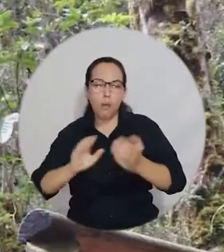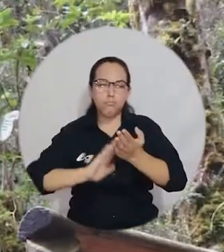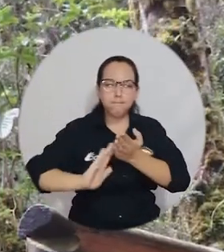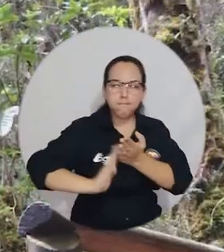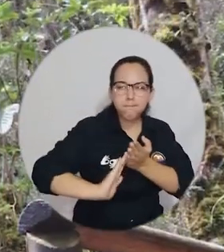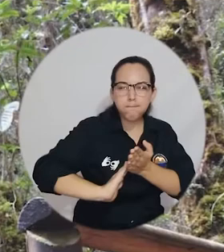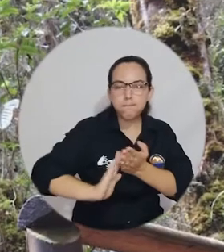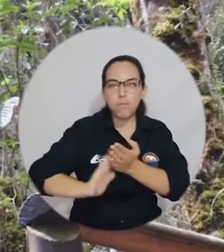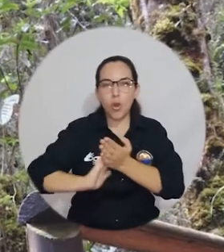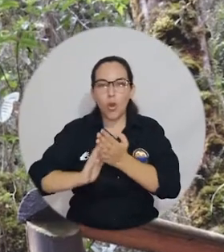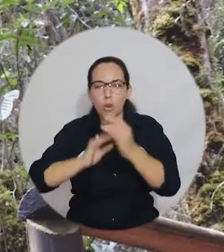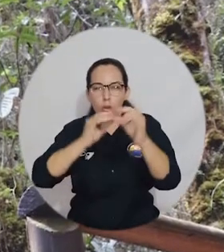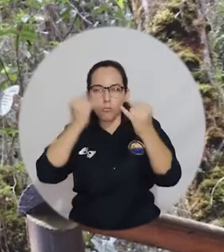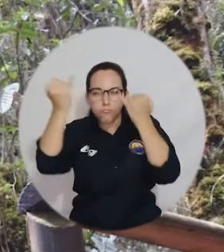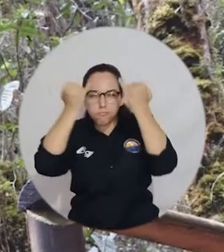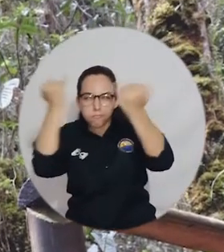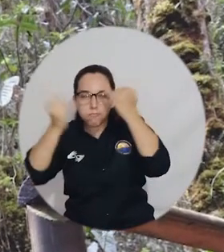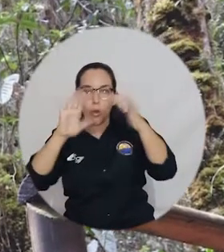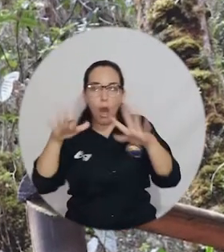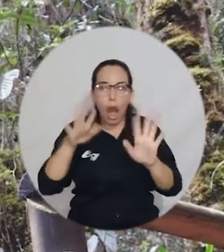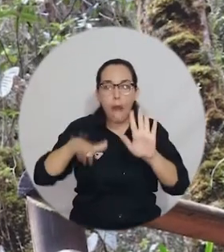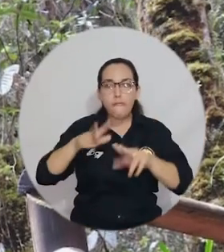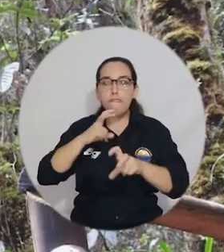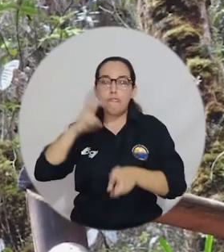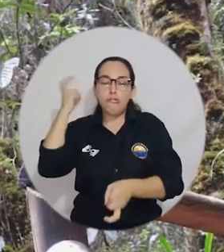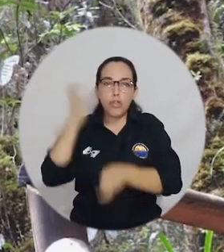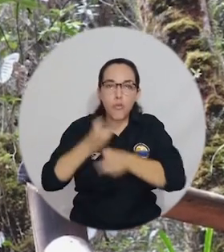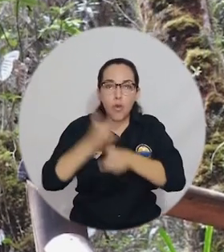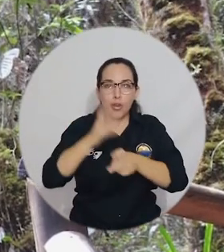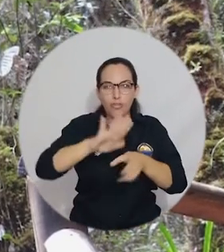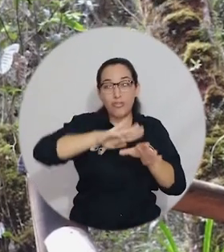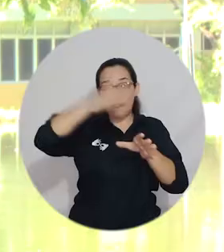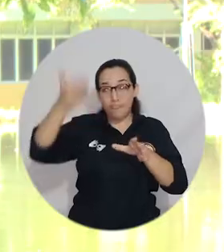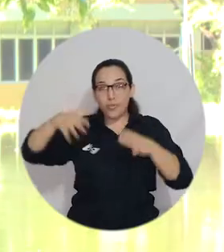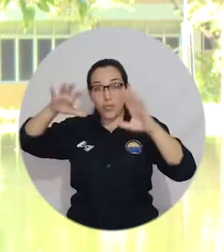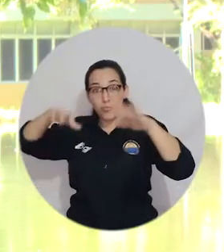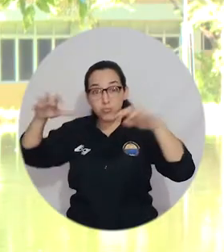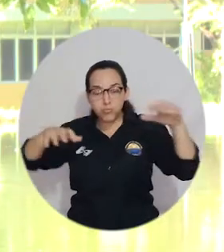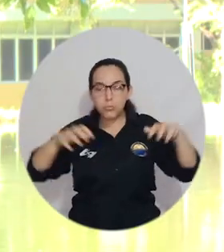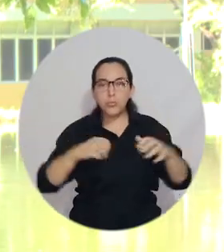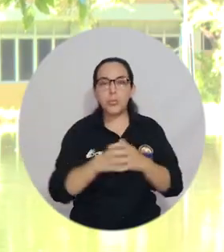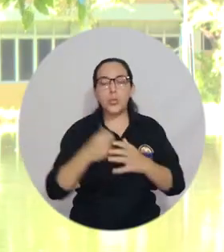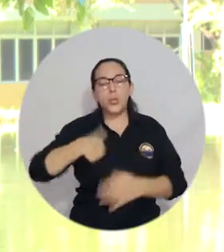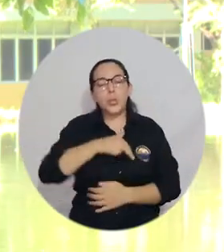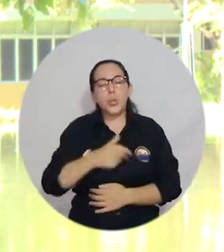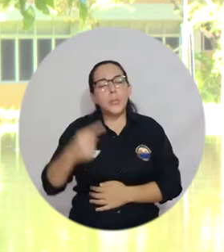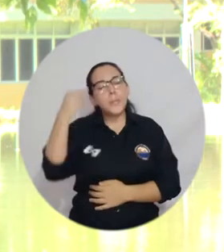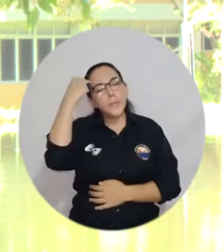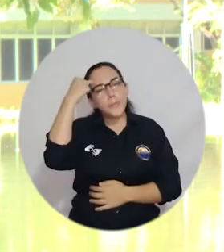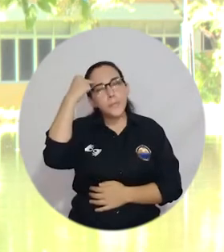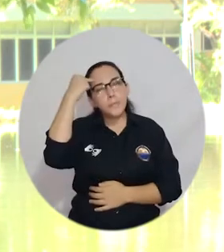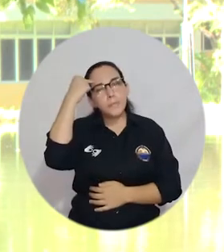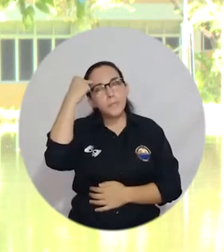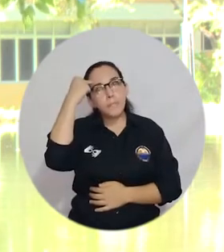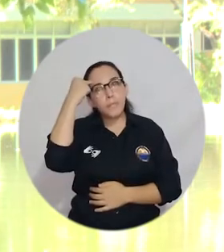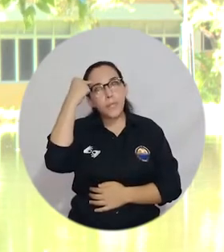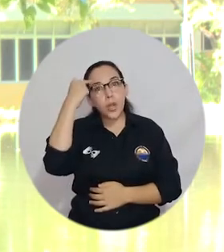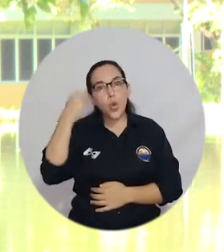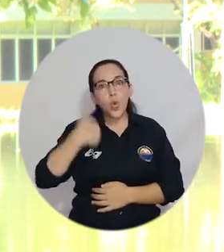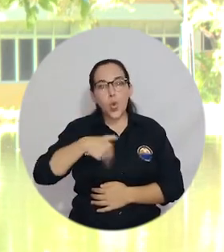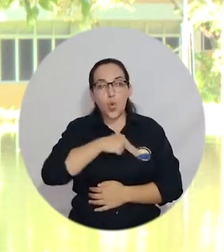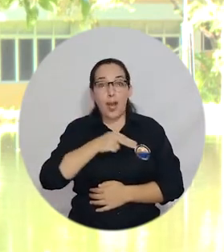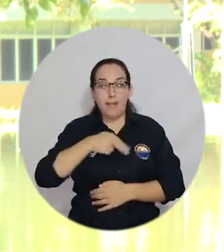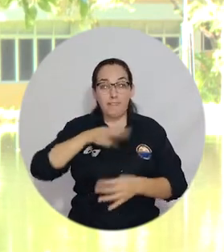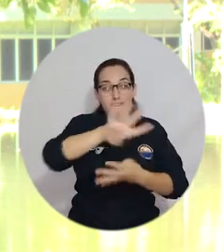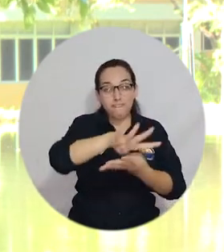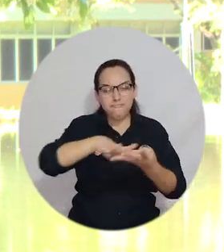desenvolver y resolver algunas dificultades que se puedan crear en los páramos. Nosotros estamos pensando crear